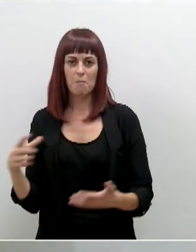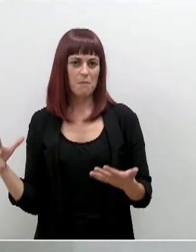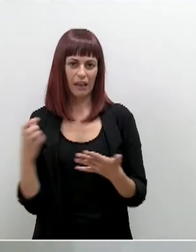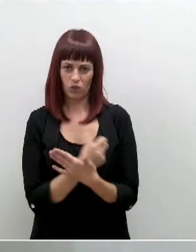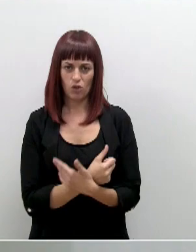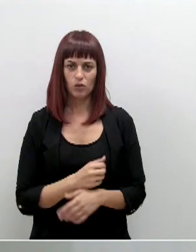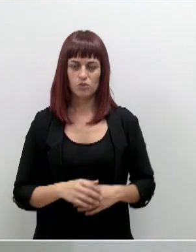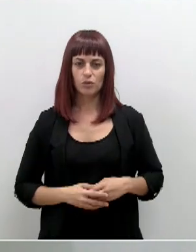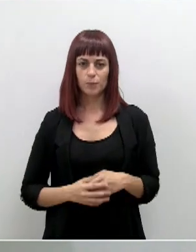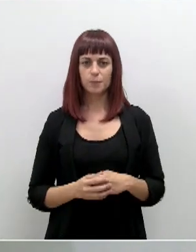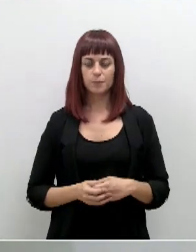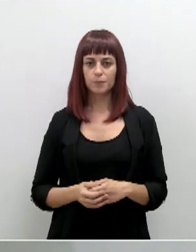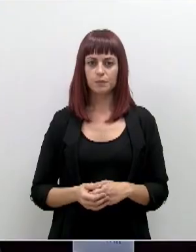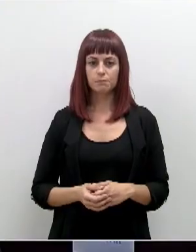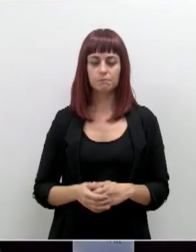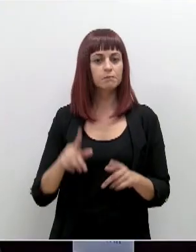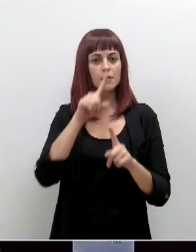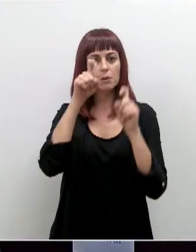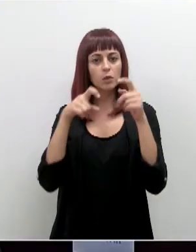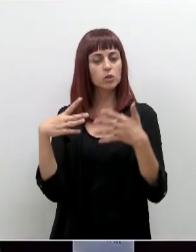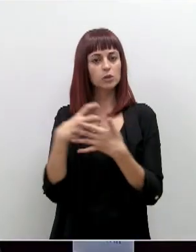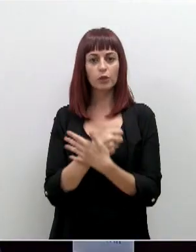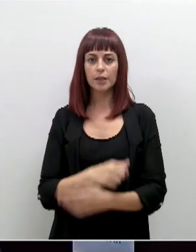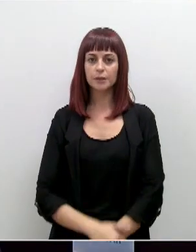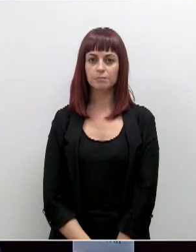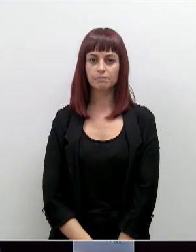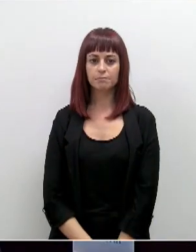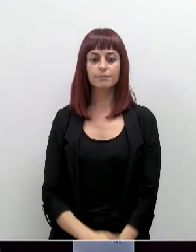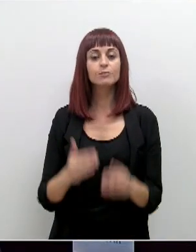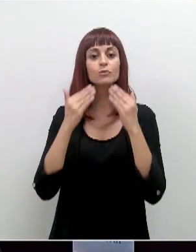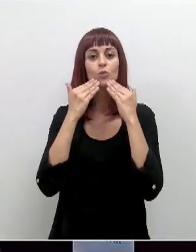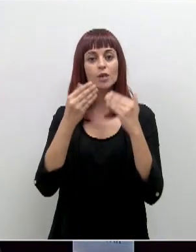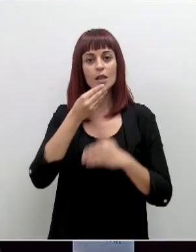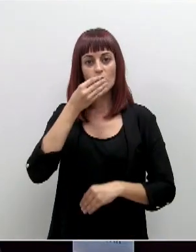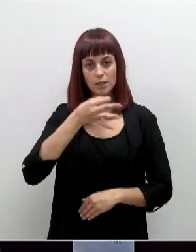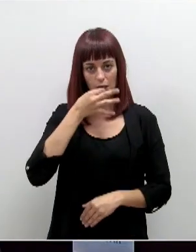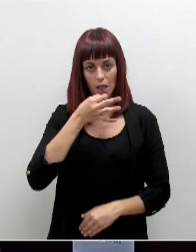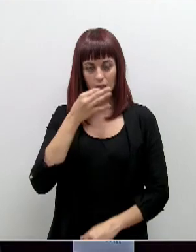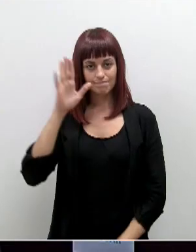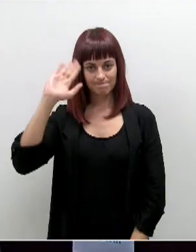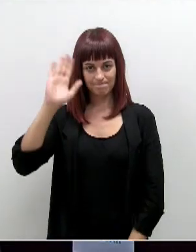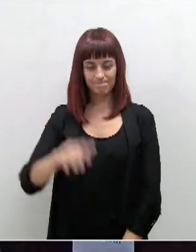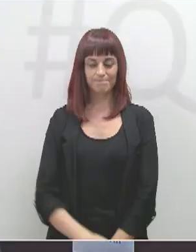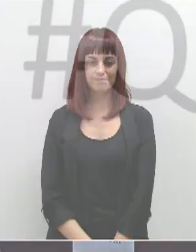tiene que vacunarse. Esas serían todas las cuestiones. Muchas gracias. Buenas tardes. Gracias.